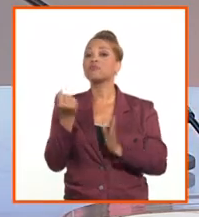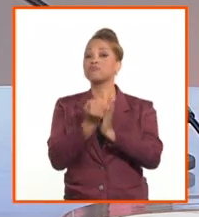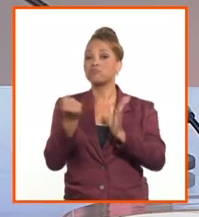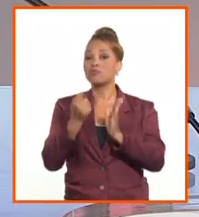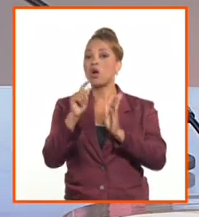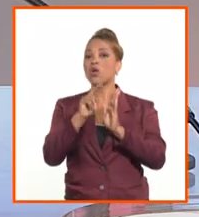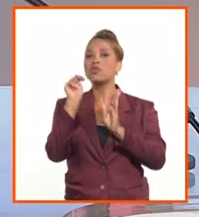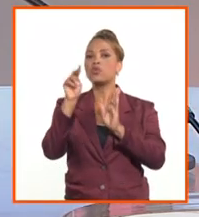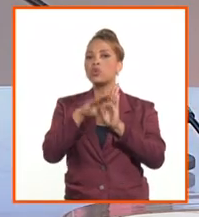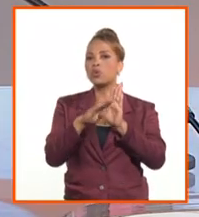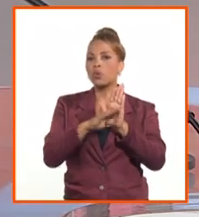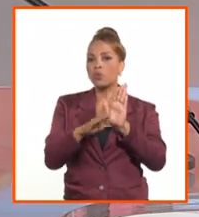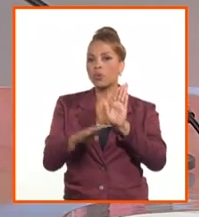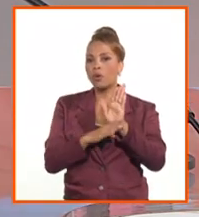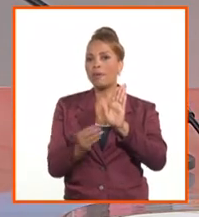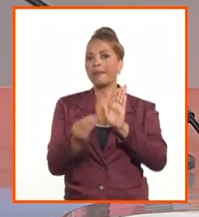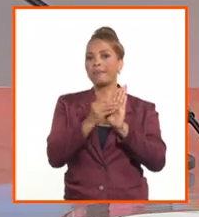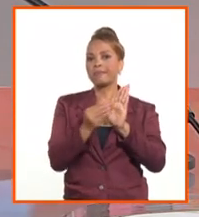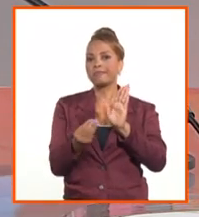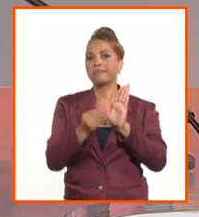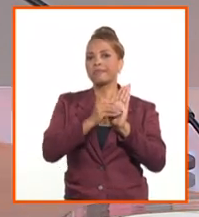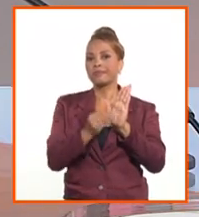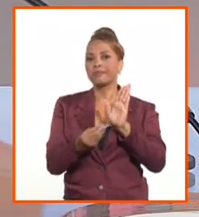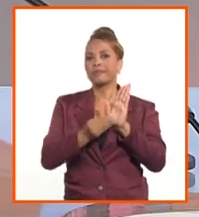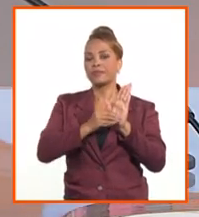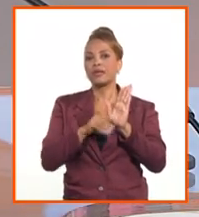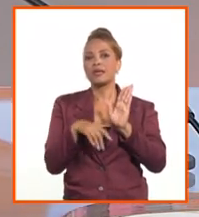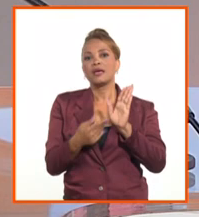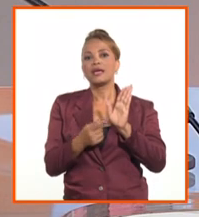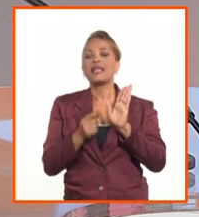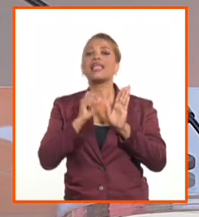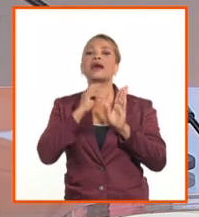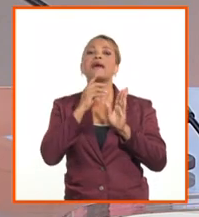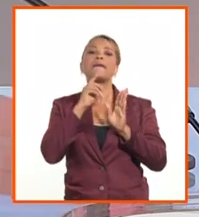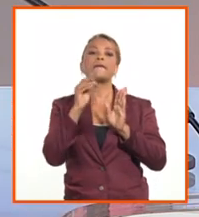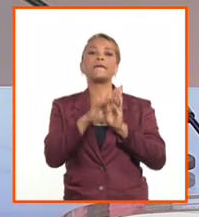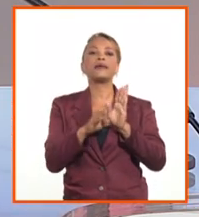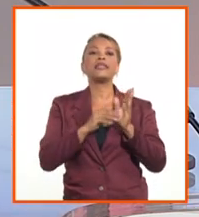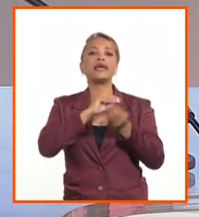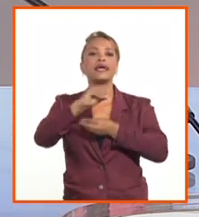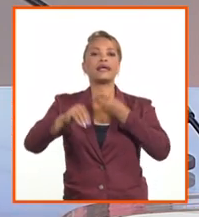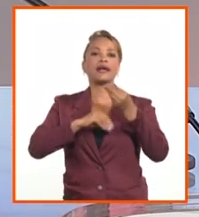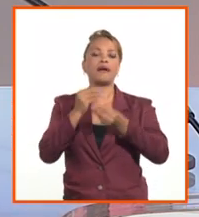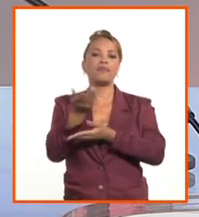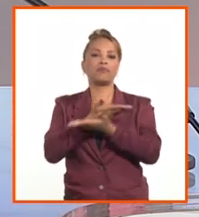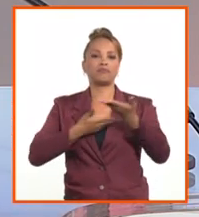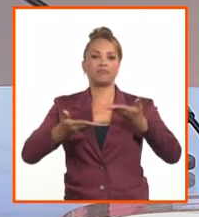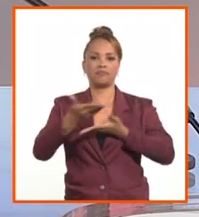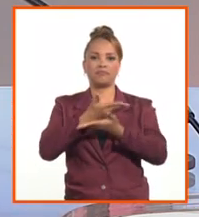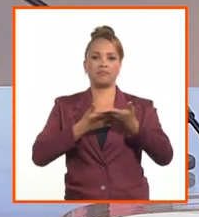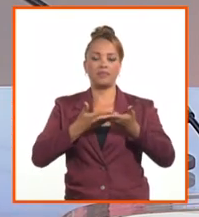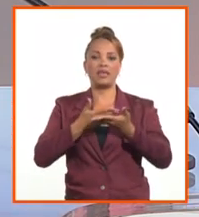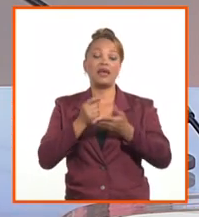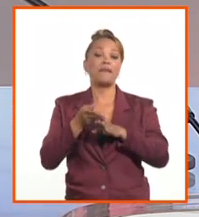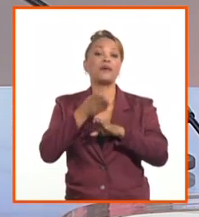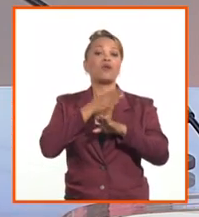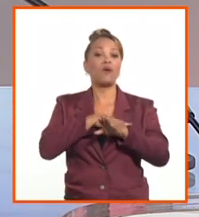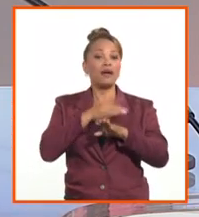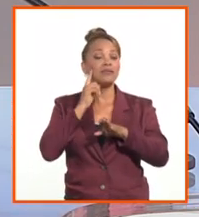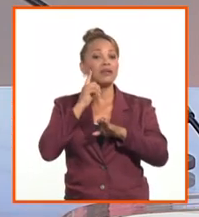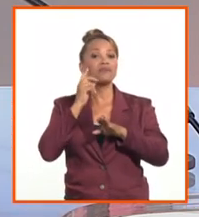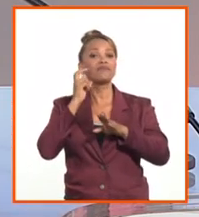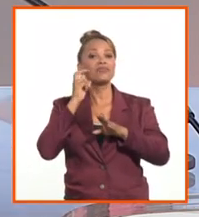poder implementar esta medida del mercado cambiario, teniendo en cuenta que tuvimos que derogar los